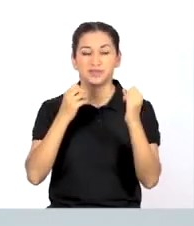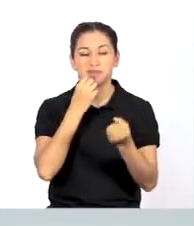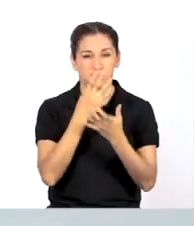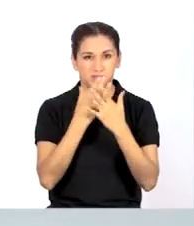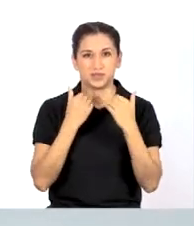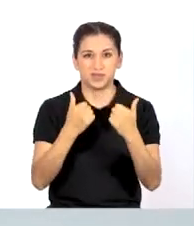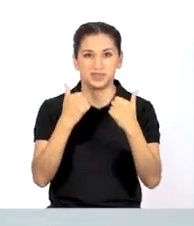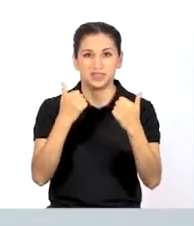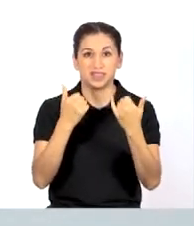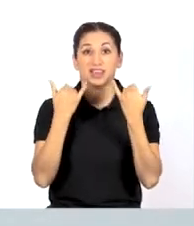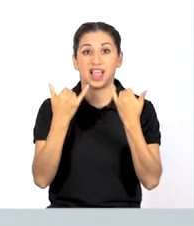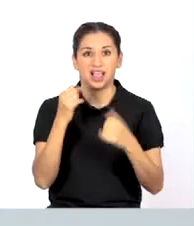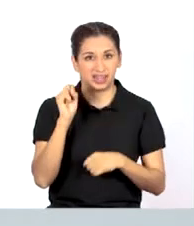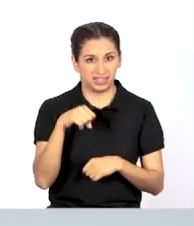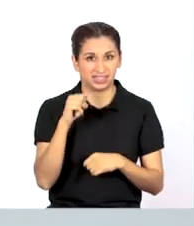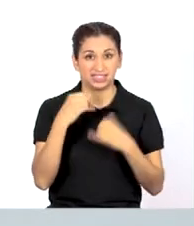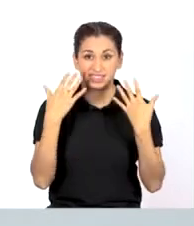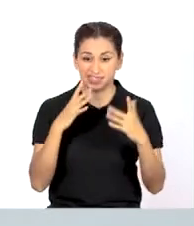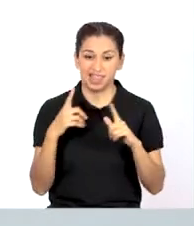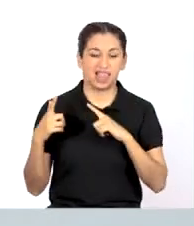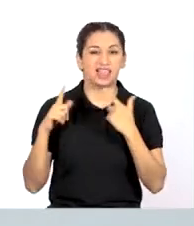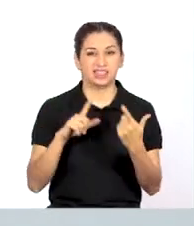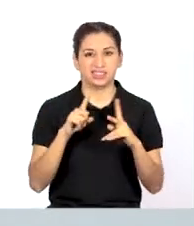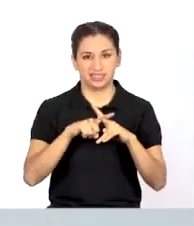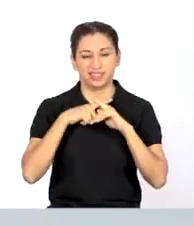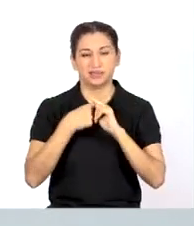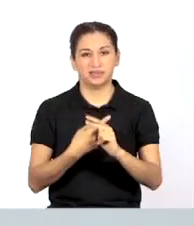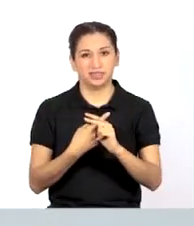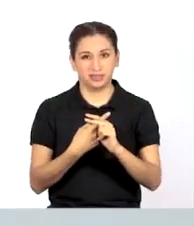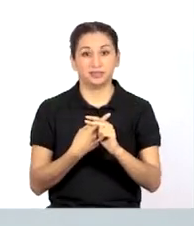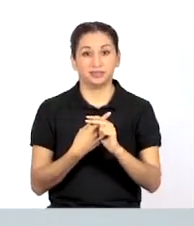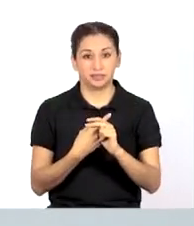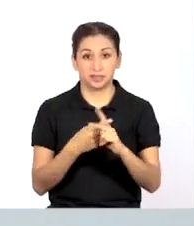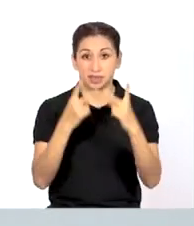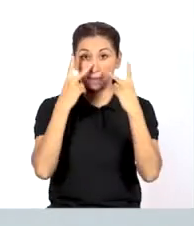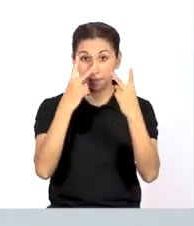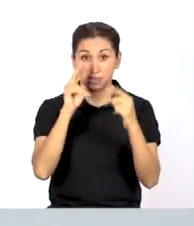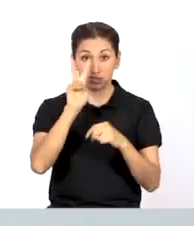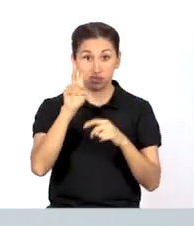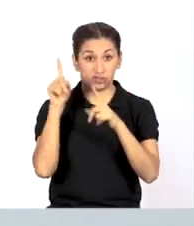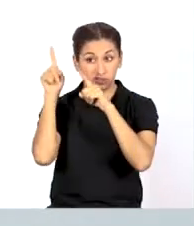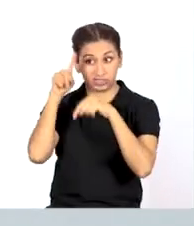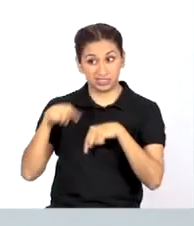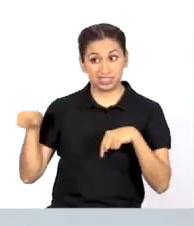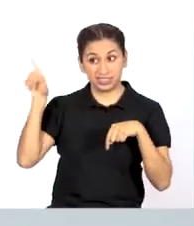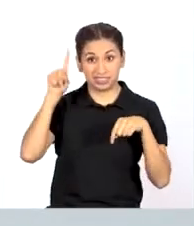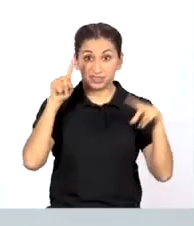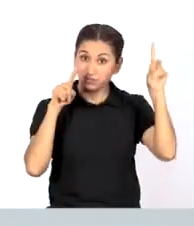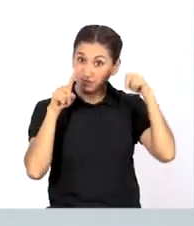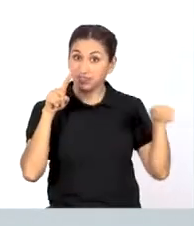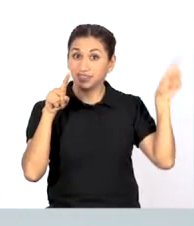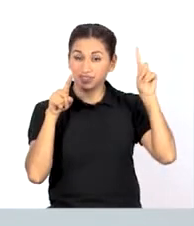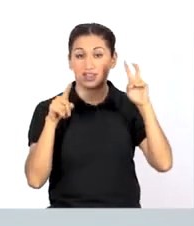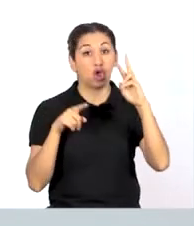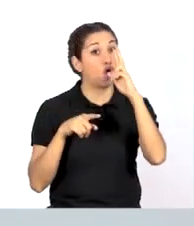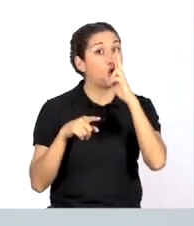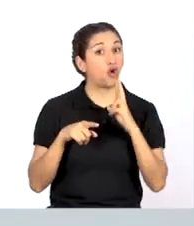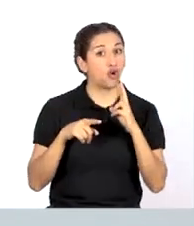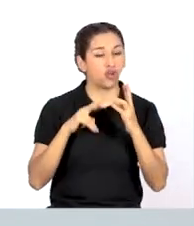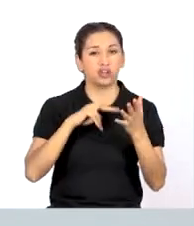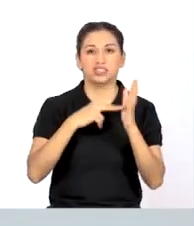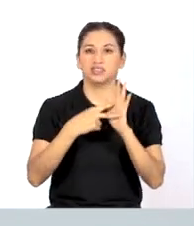Muy bien. Ahora sí, estamos listos para comenzar. ¿Ven estos dos círculos? El rojo